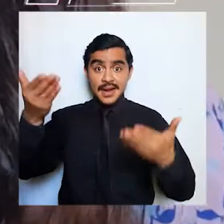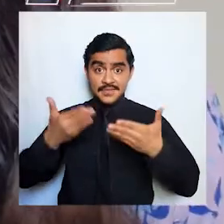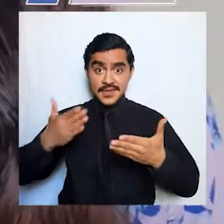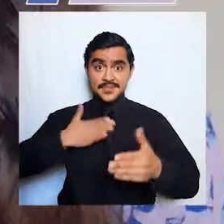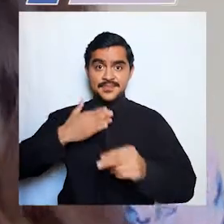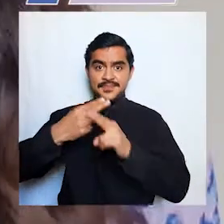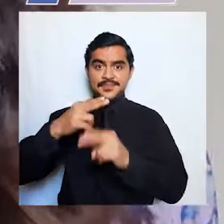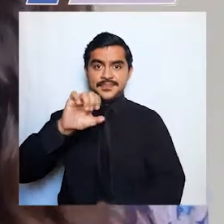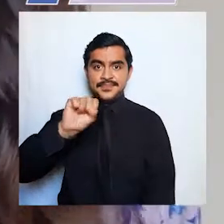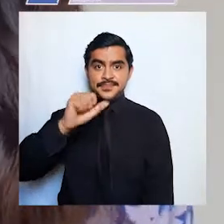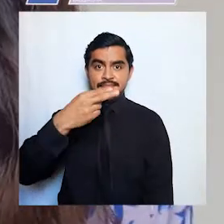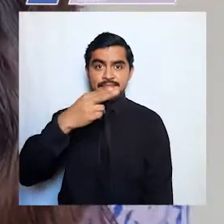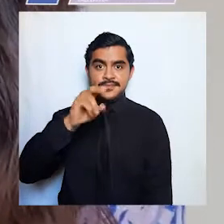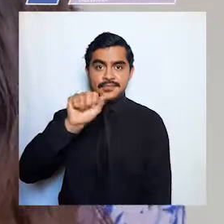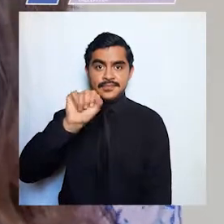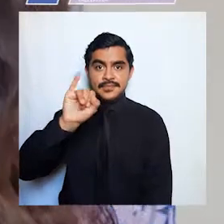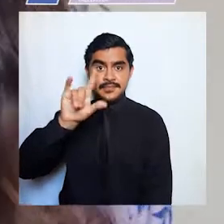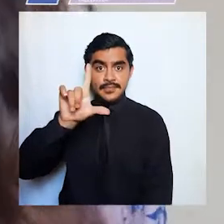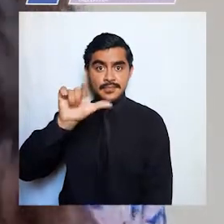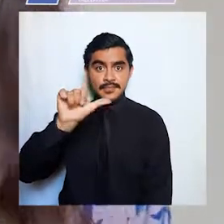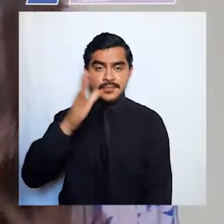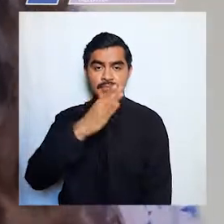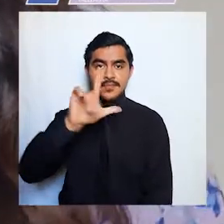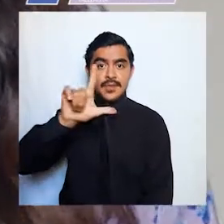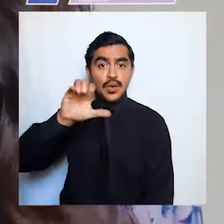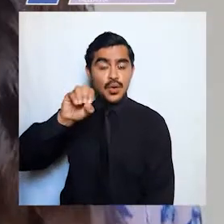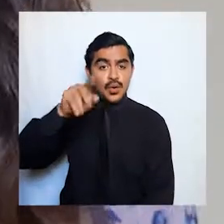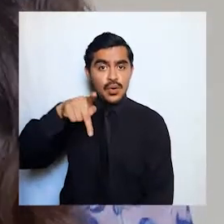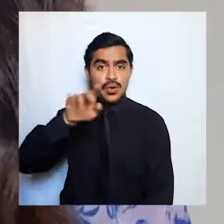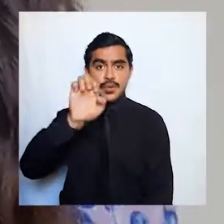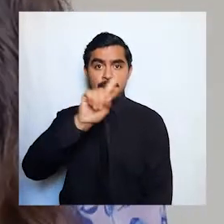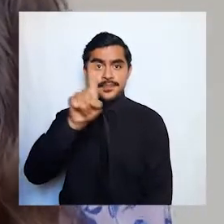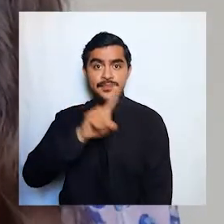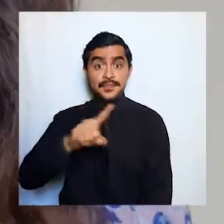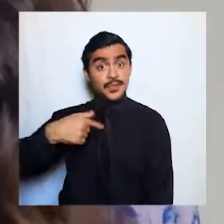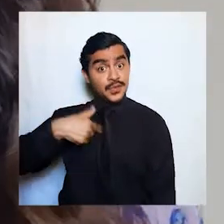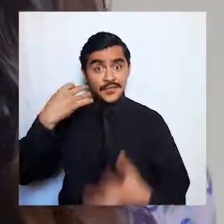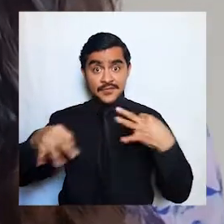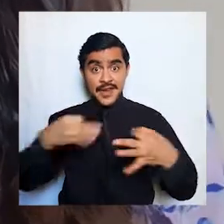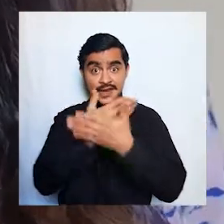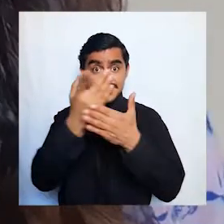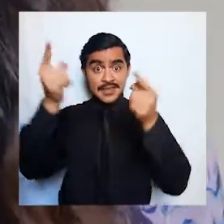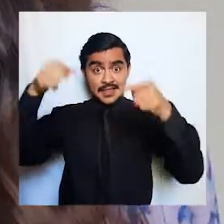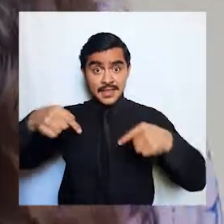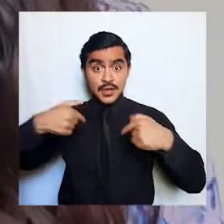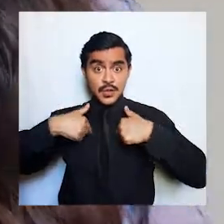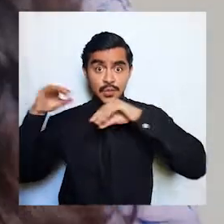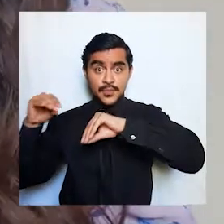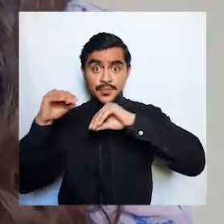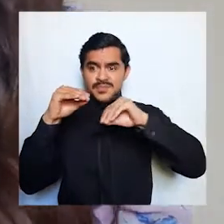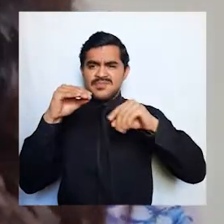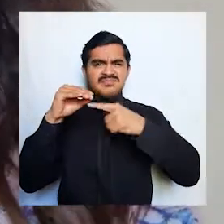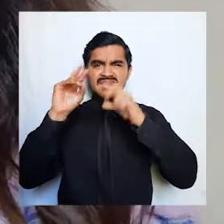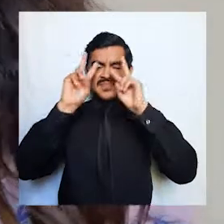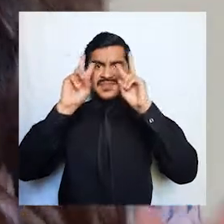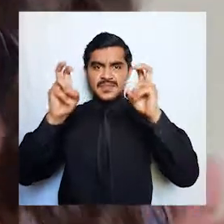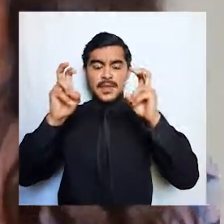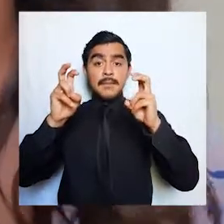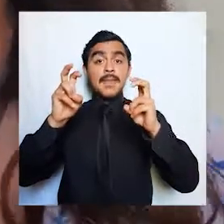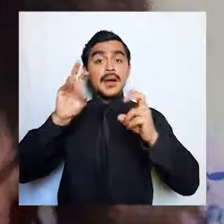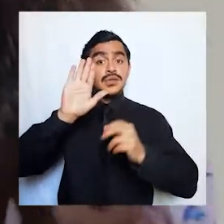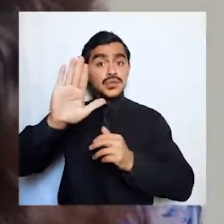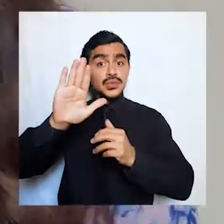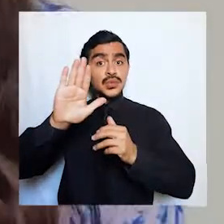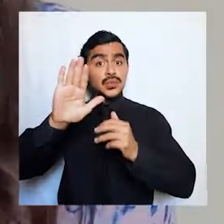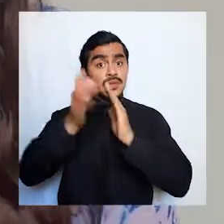hola bienvenidos mi nombre es chayla lópez y estoy muy feliz que el día de hoy me vas a acompañar a este taller que se llama compartiendo tus talentos